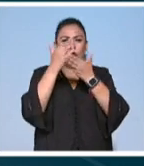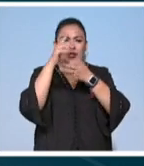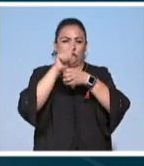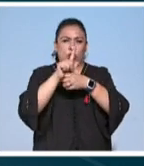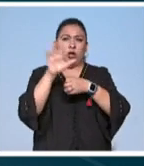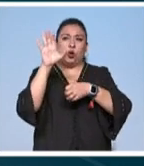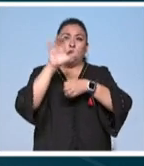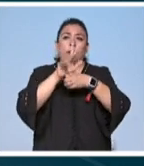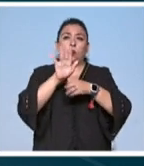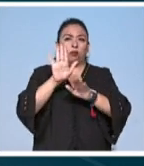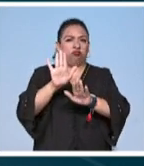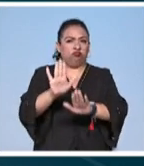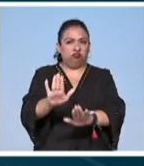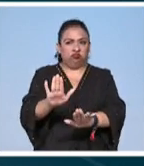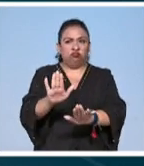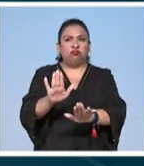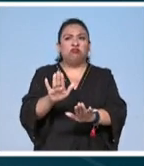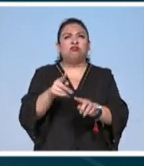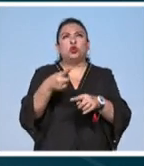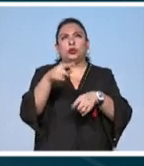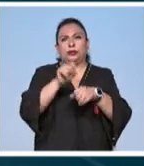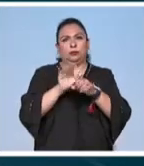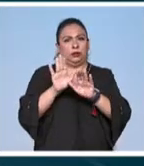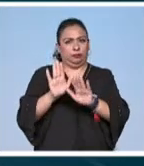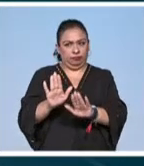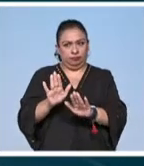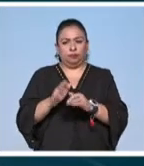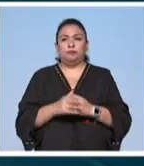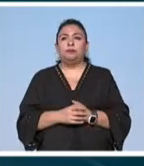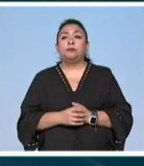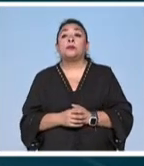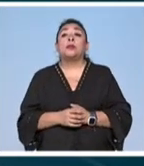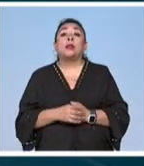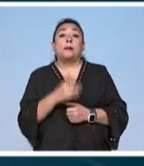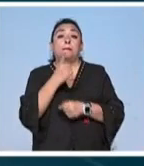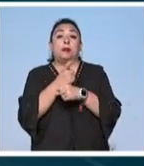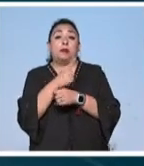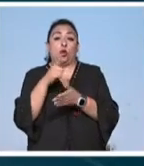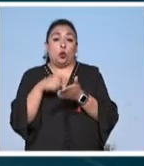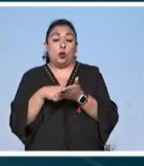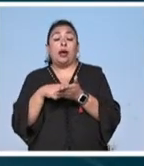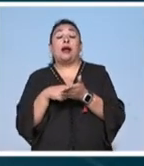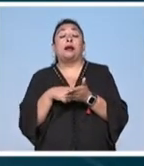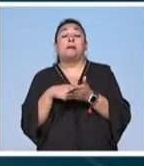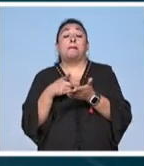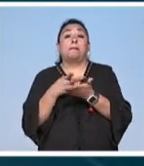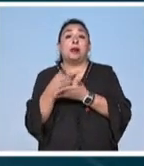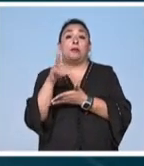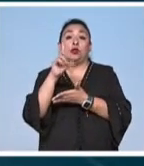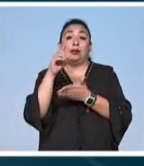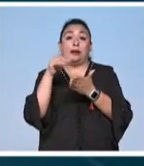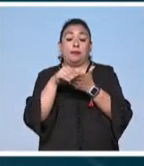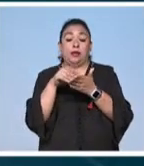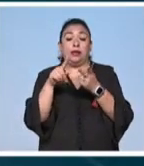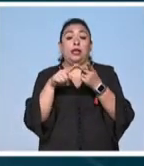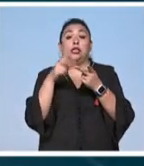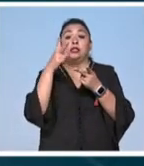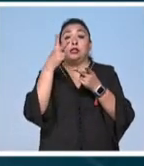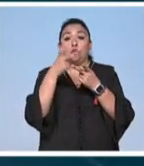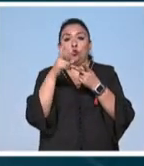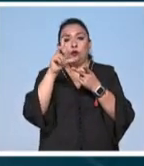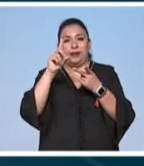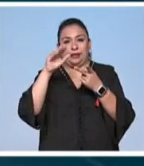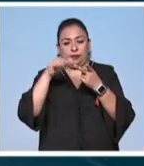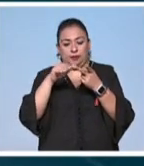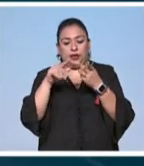populares a donde va a permanecer por una semana el primer lugar será acreedor a 30 mil pesos el segundo a 20 mil